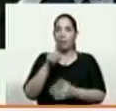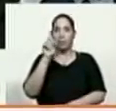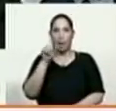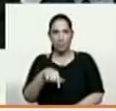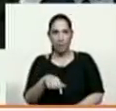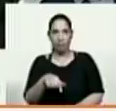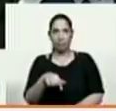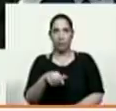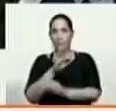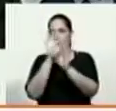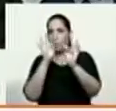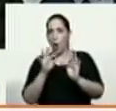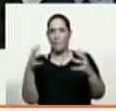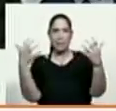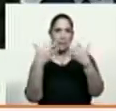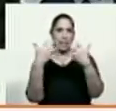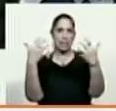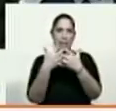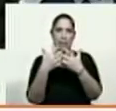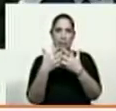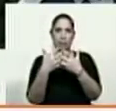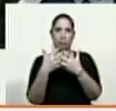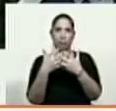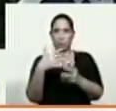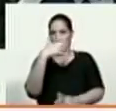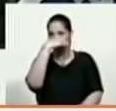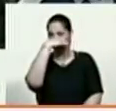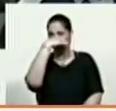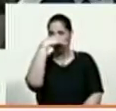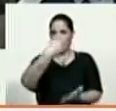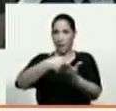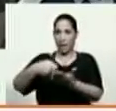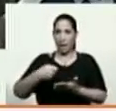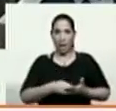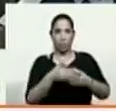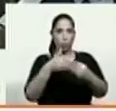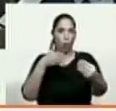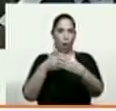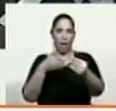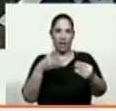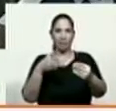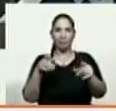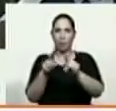alguna manera con una guerra irregular de mercenarios pagados en dólares en Siria